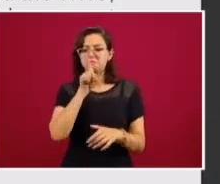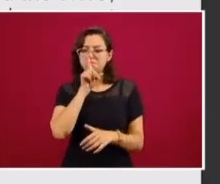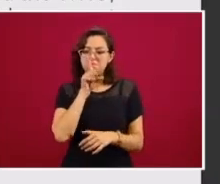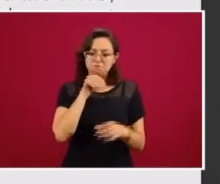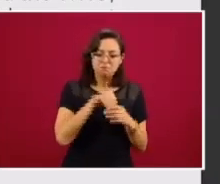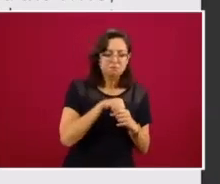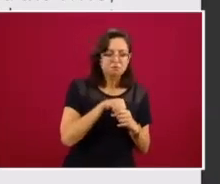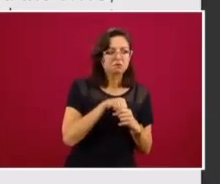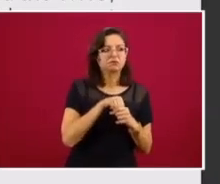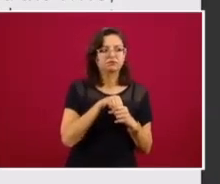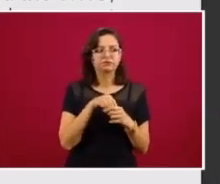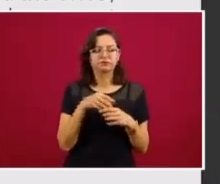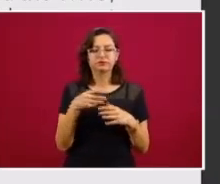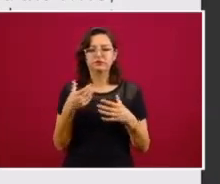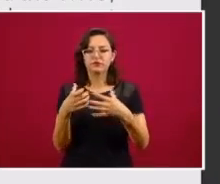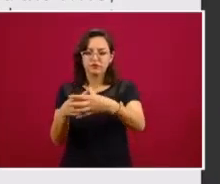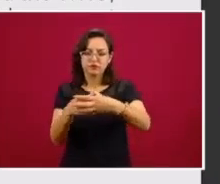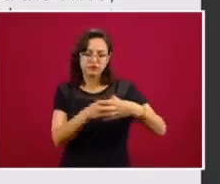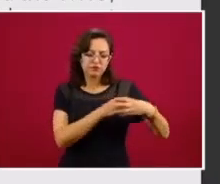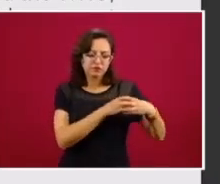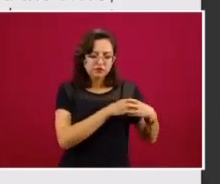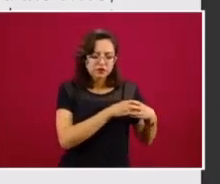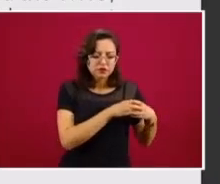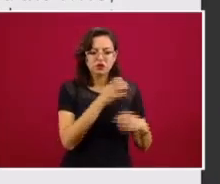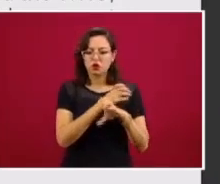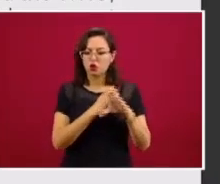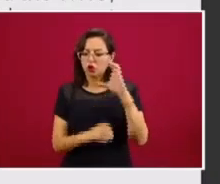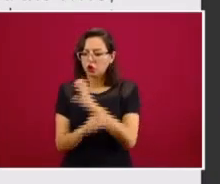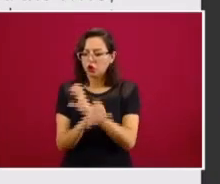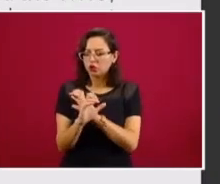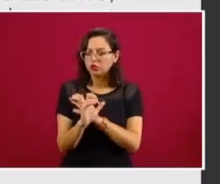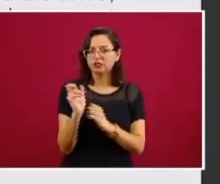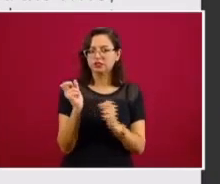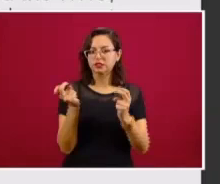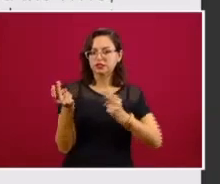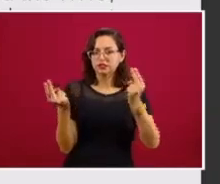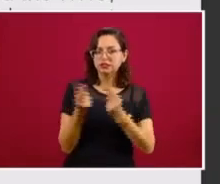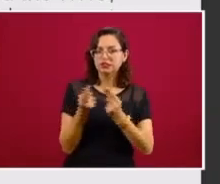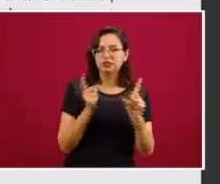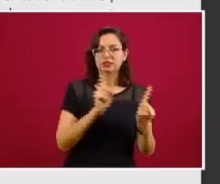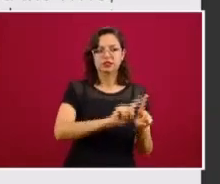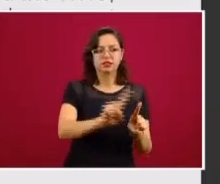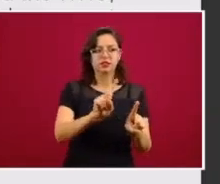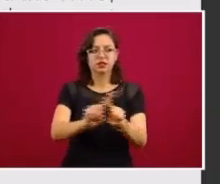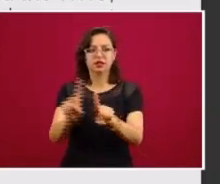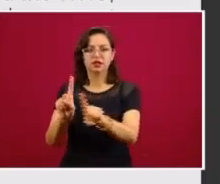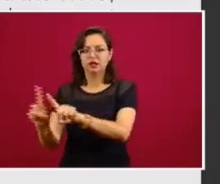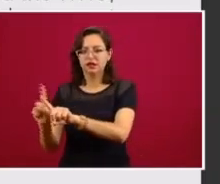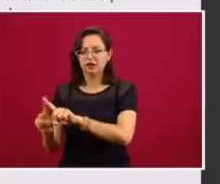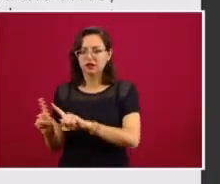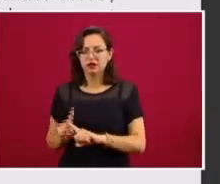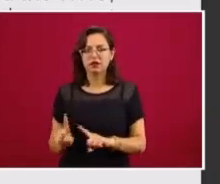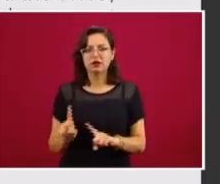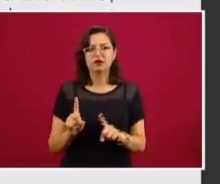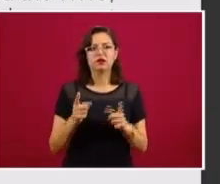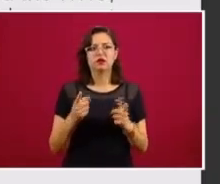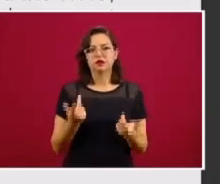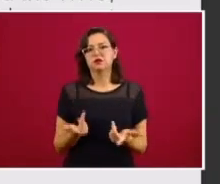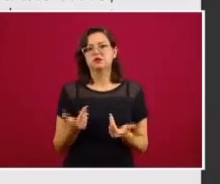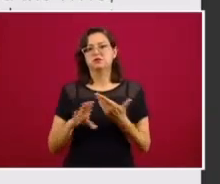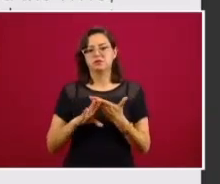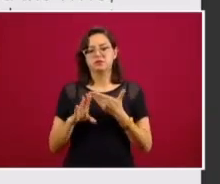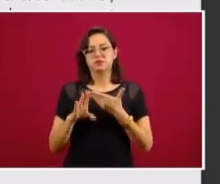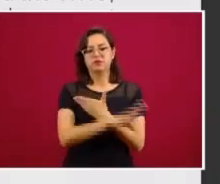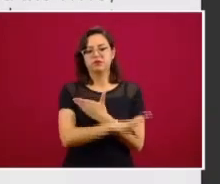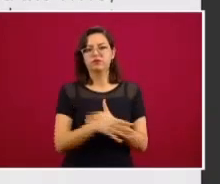que limiten el acceso a los productos necesarios para contender con esta pandemia. Si ya